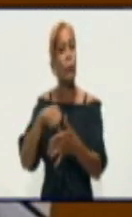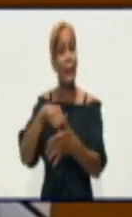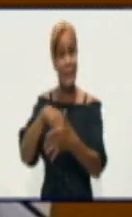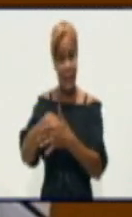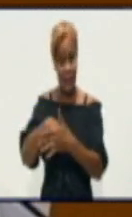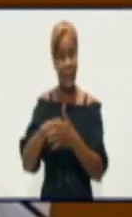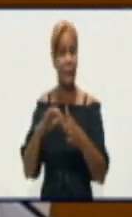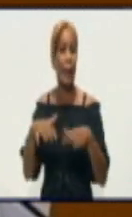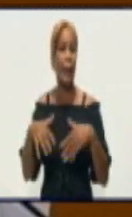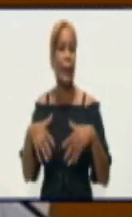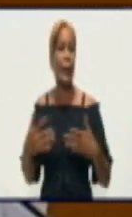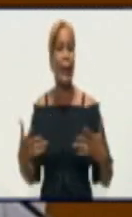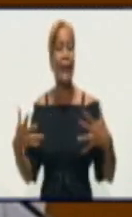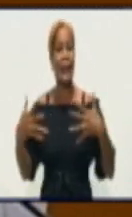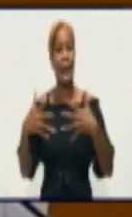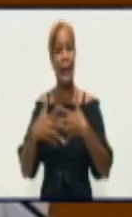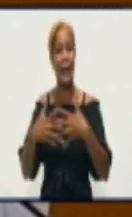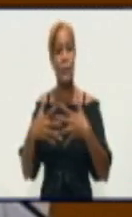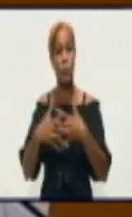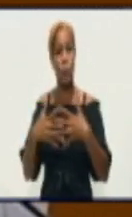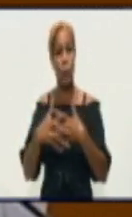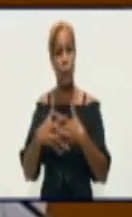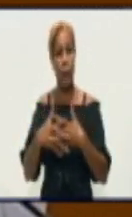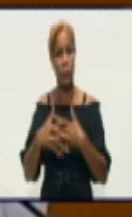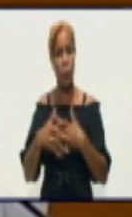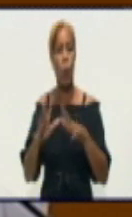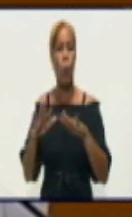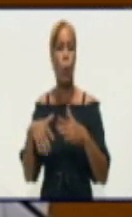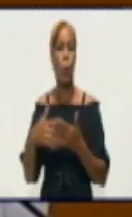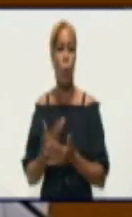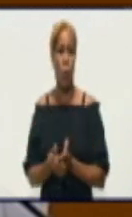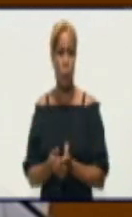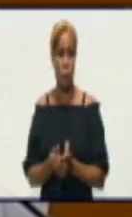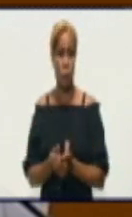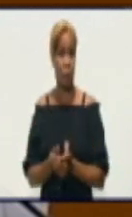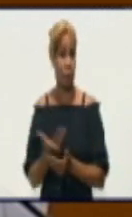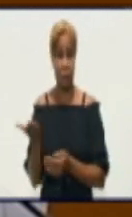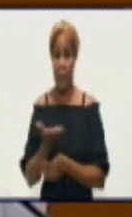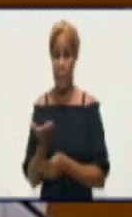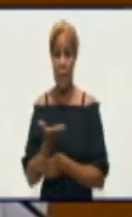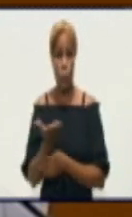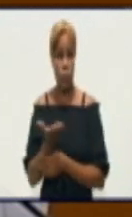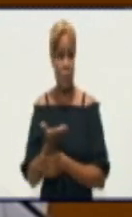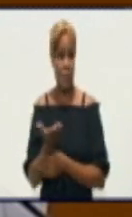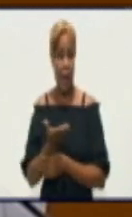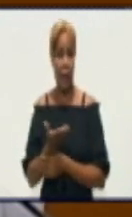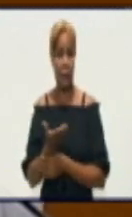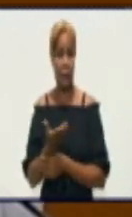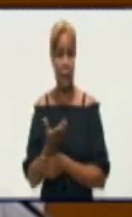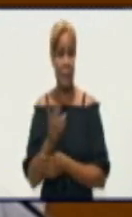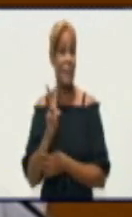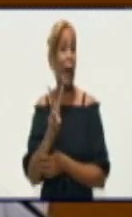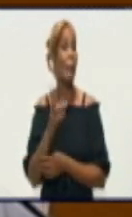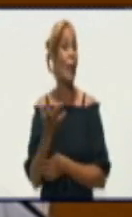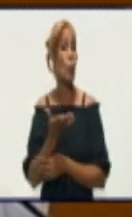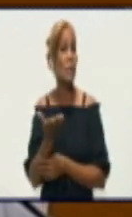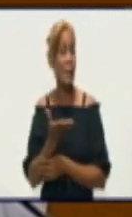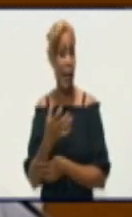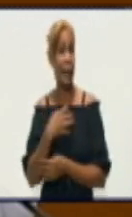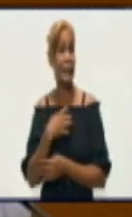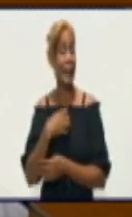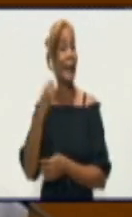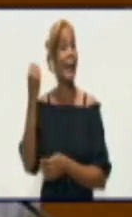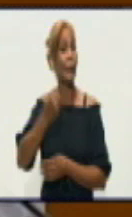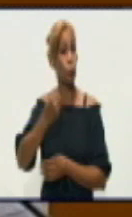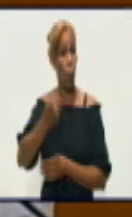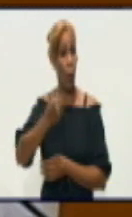relacionados principalmente con la colisión de vehículos en marcha, el atropello a ciclista, el atropello a peatón y el vuelco.